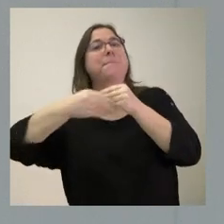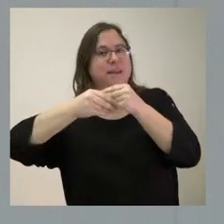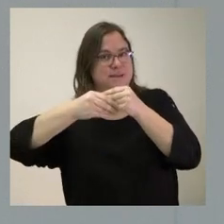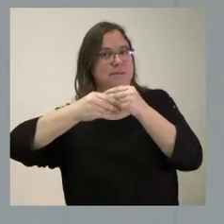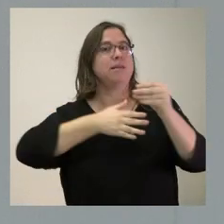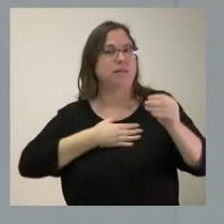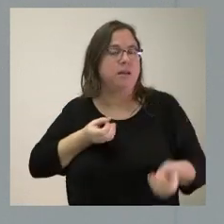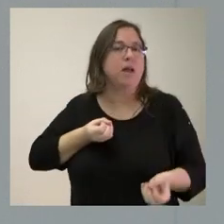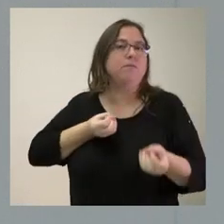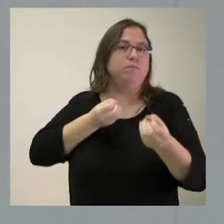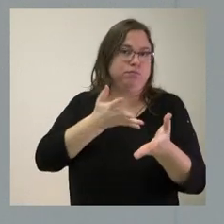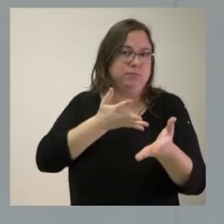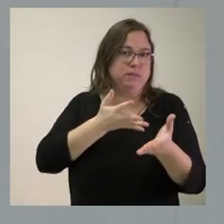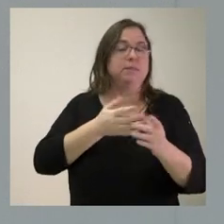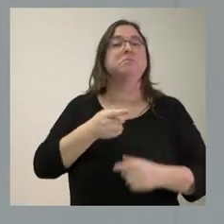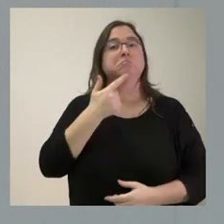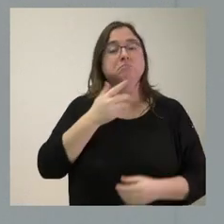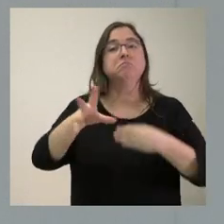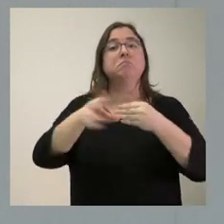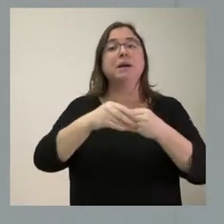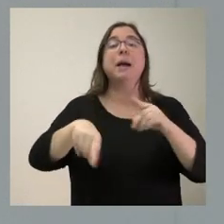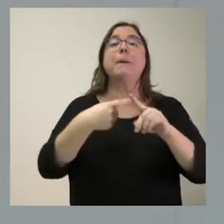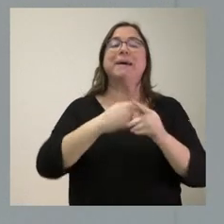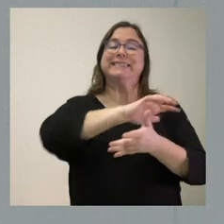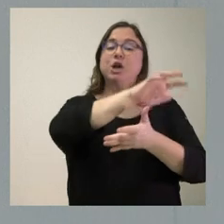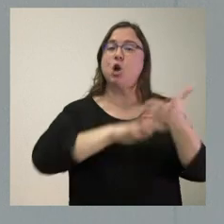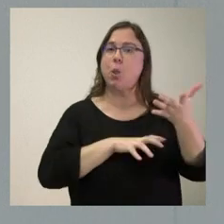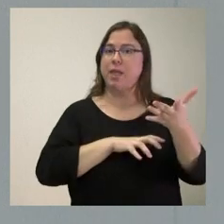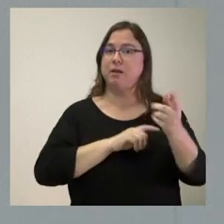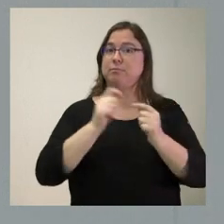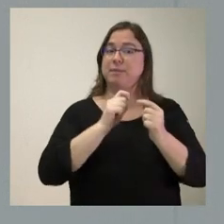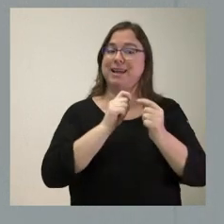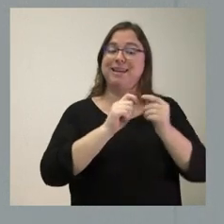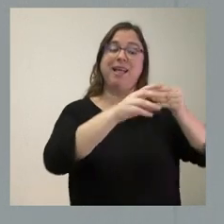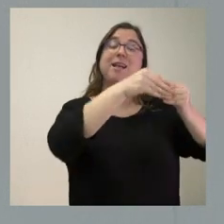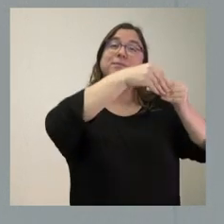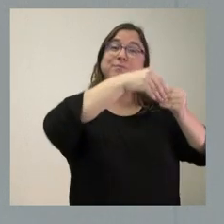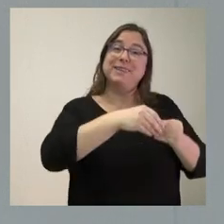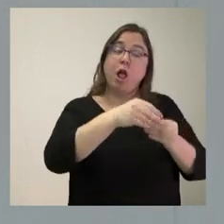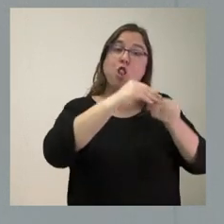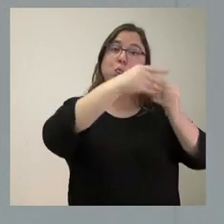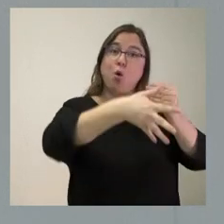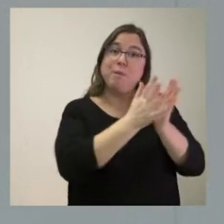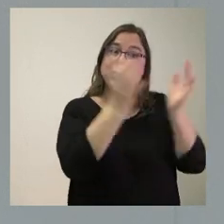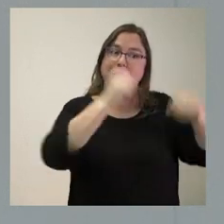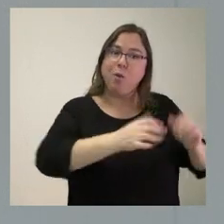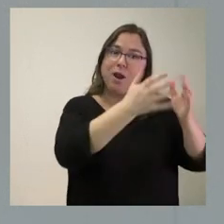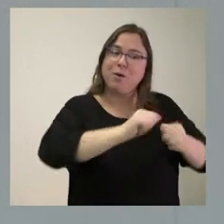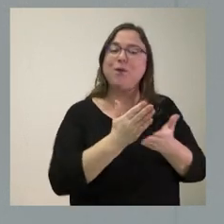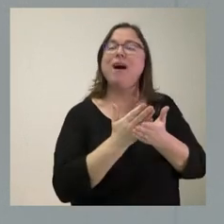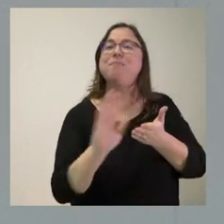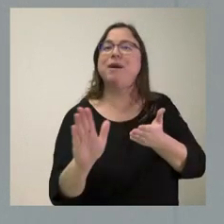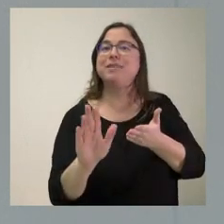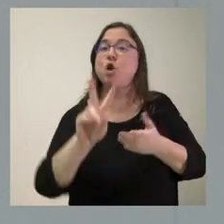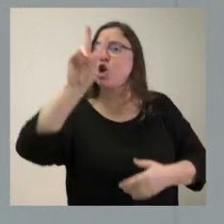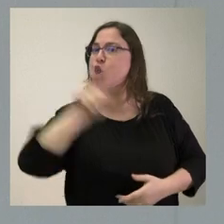quería informar a todos ustedes. Y se les daba una nota de prensa fuera de ese documento de los acuerdos del Consejo de Gobierno, porque